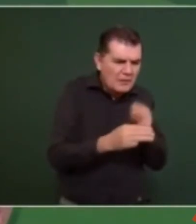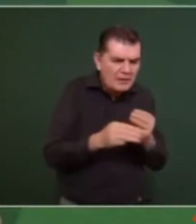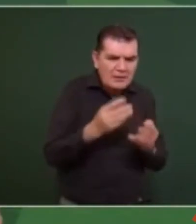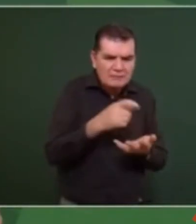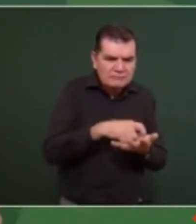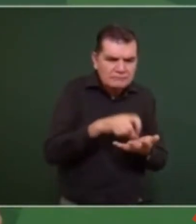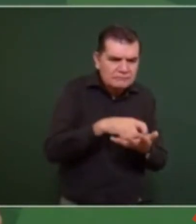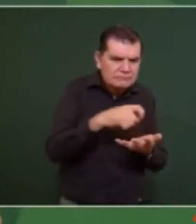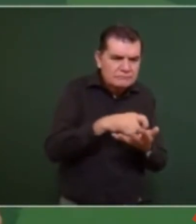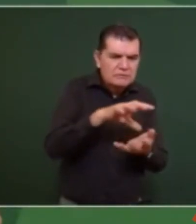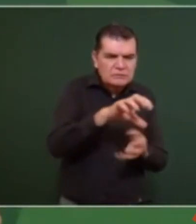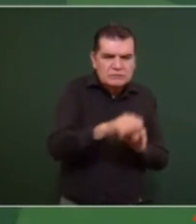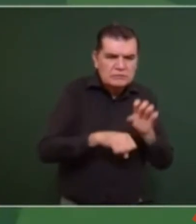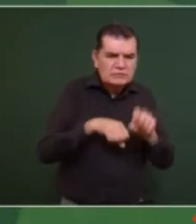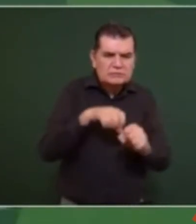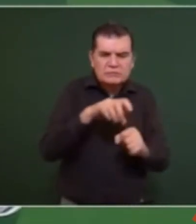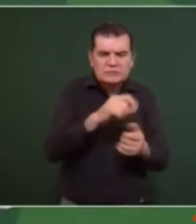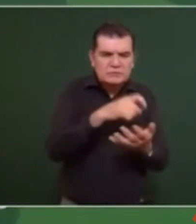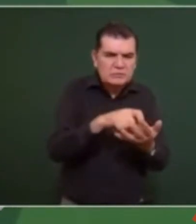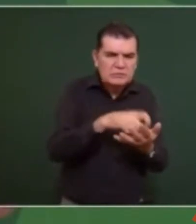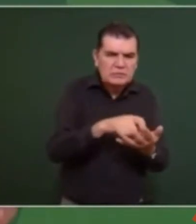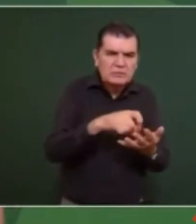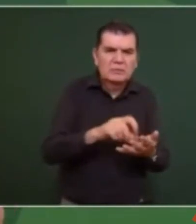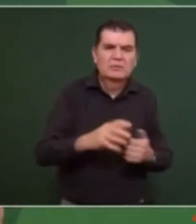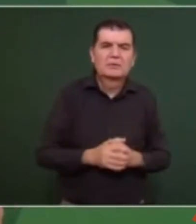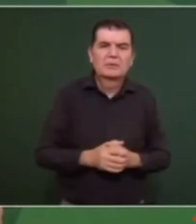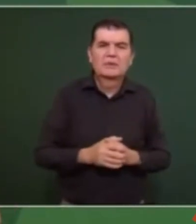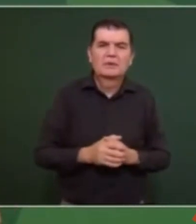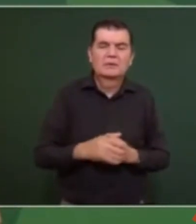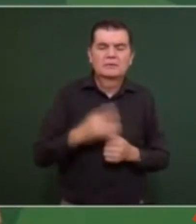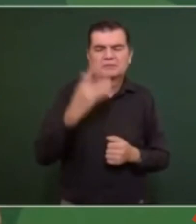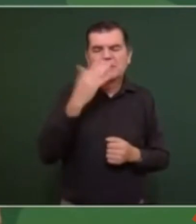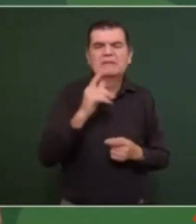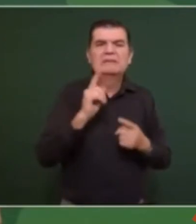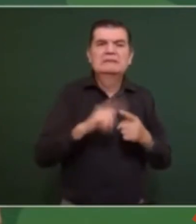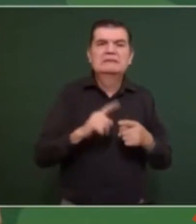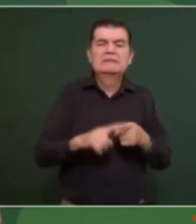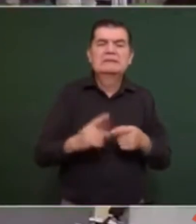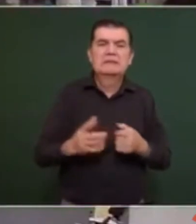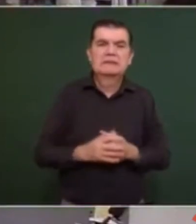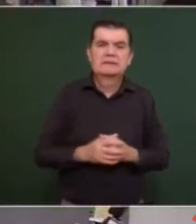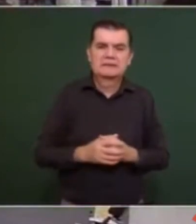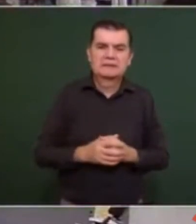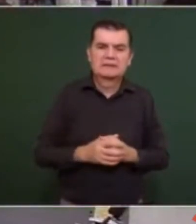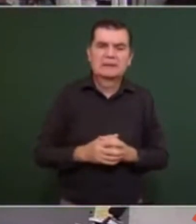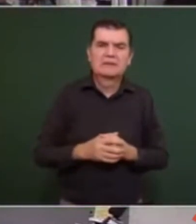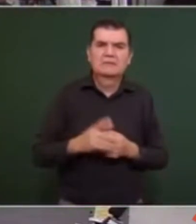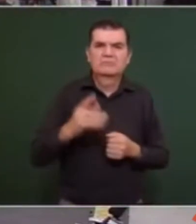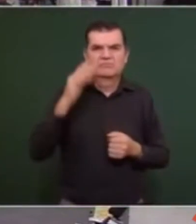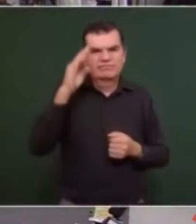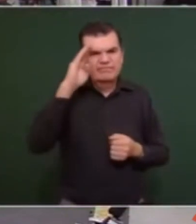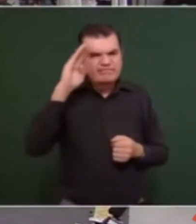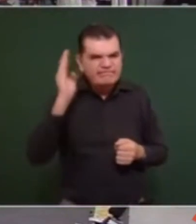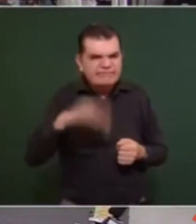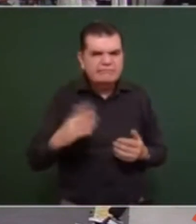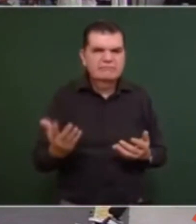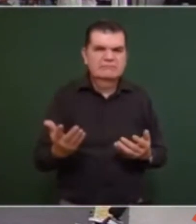porque quiénes son maestros